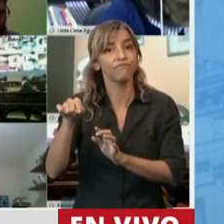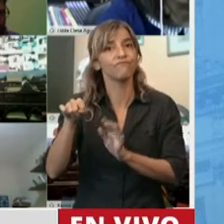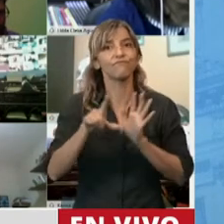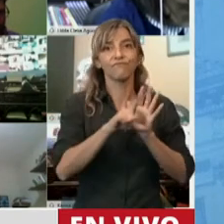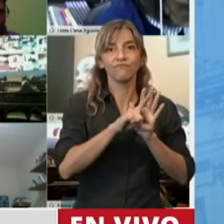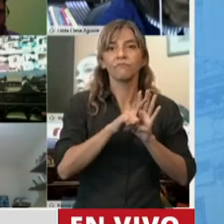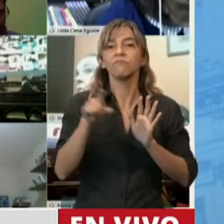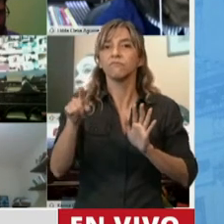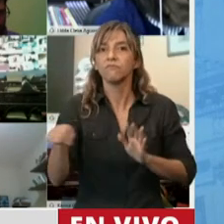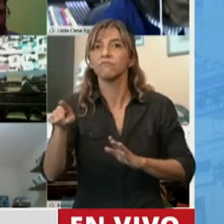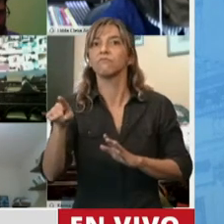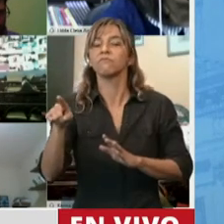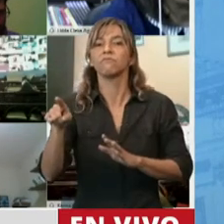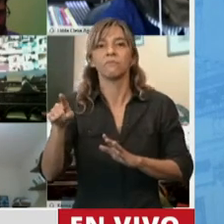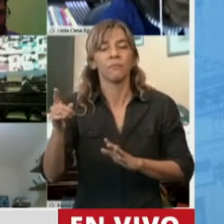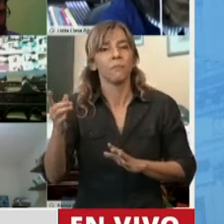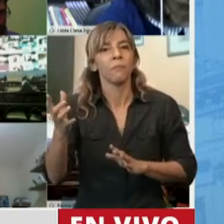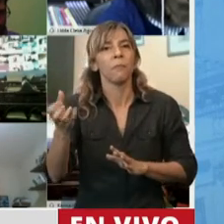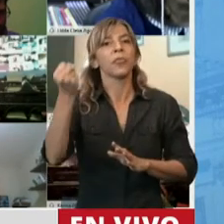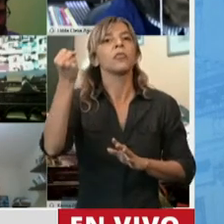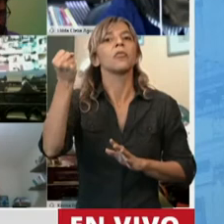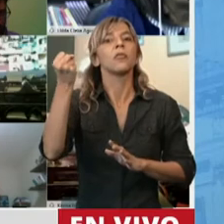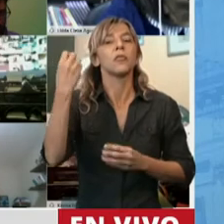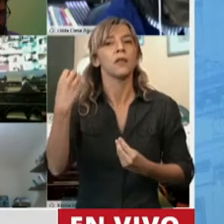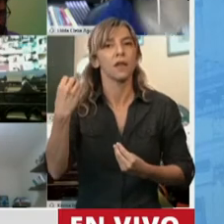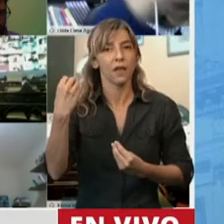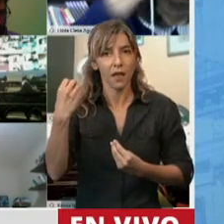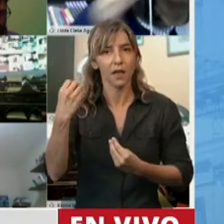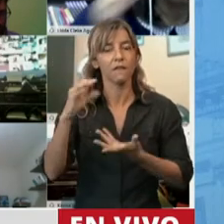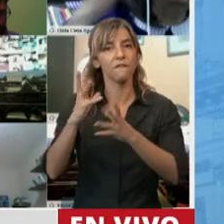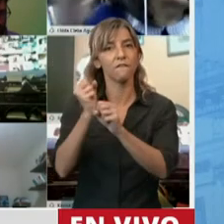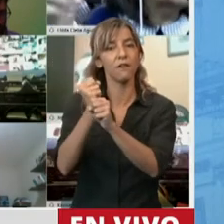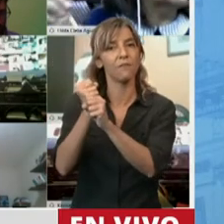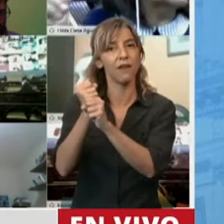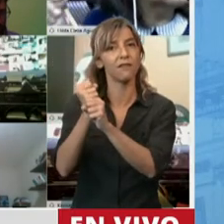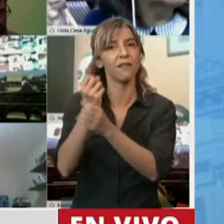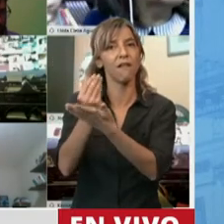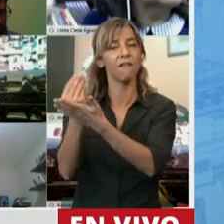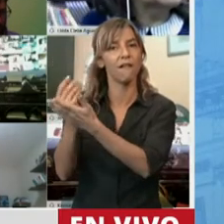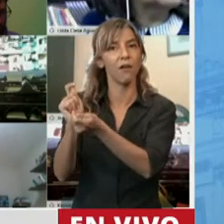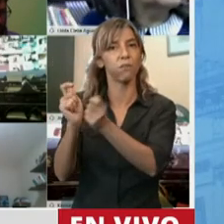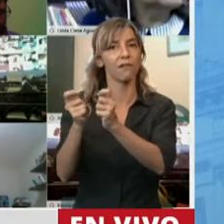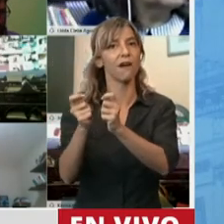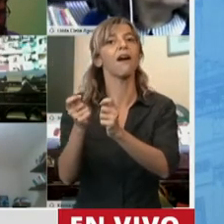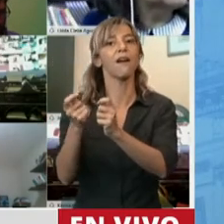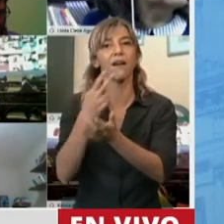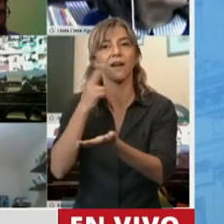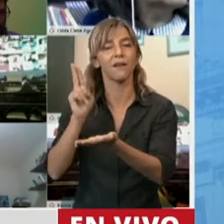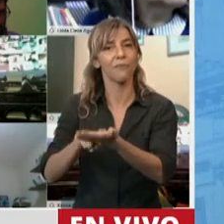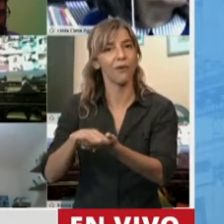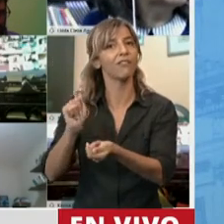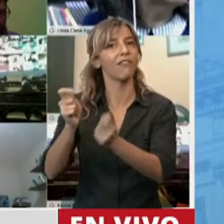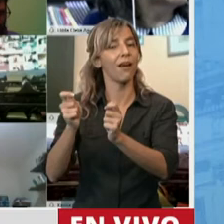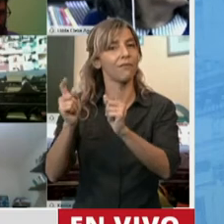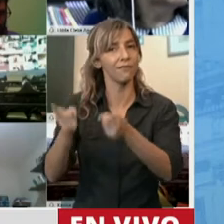haber logrado una reforma laboral y una reforma de la ley impositiva. ¿Y por qué